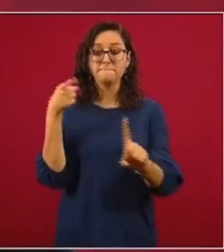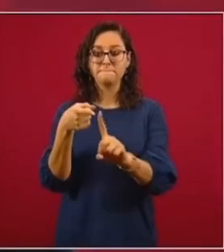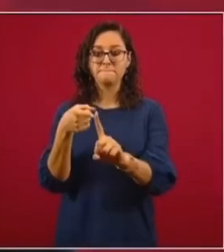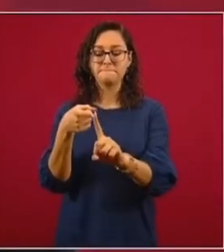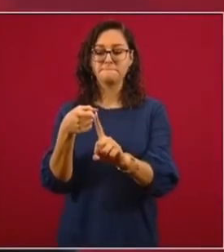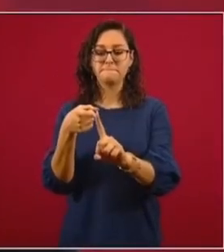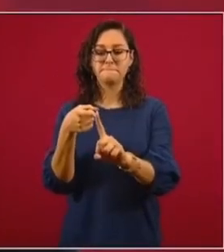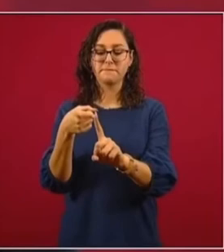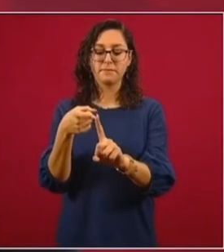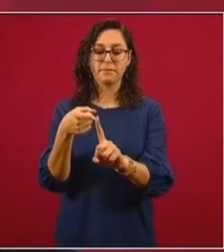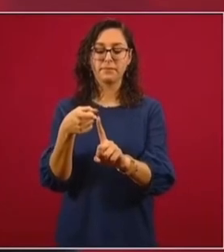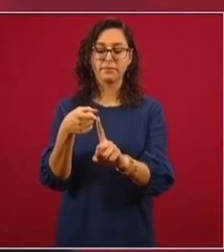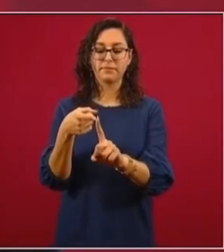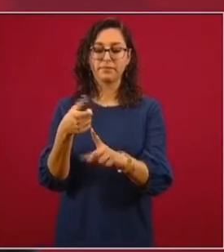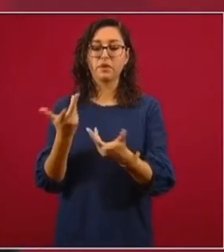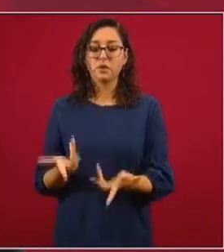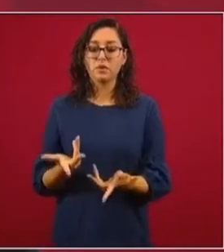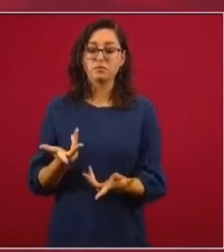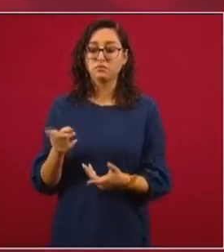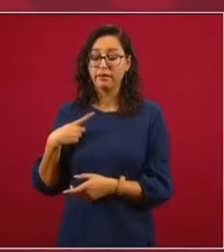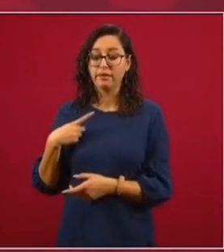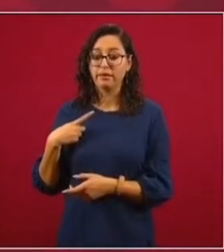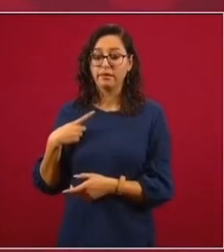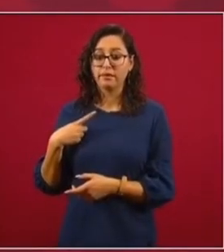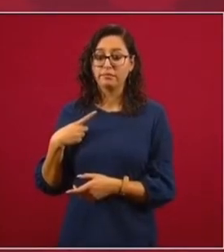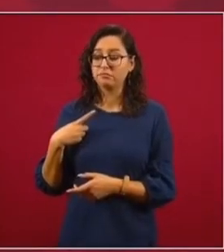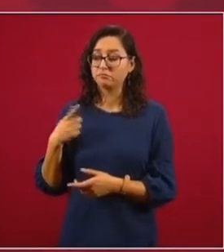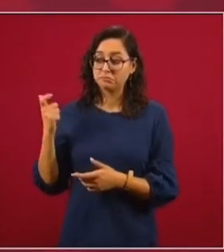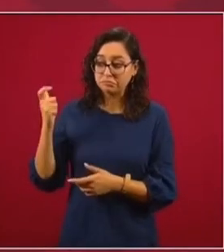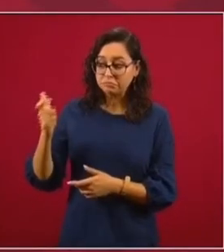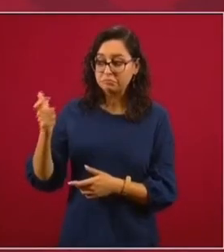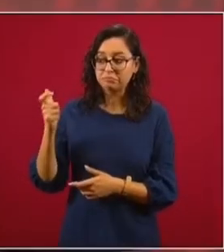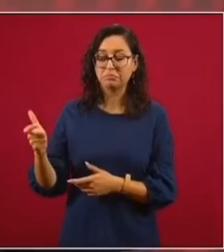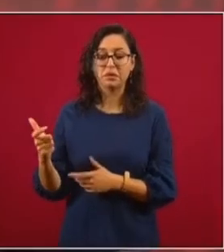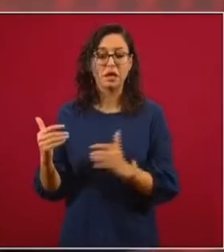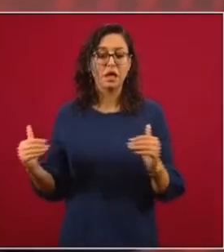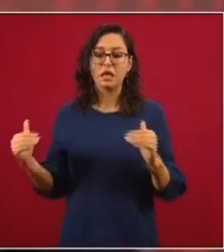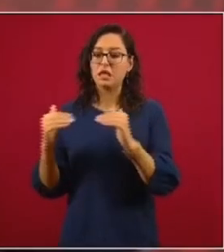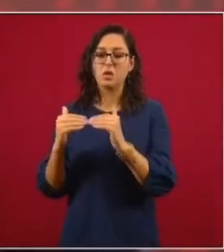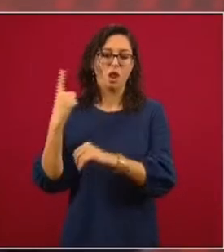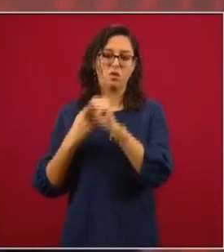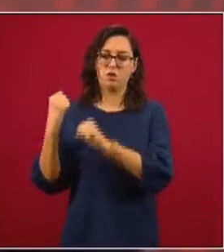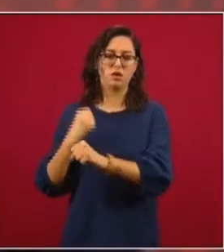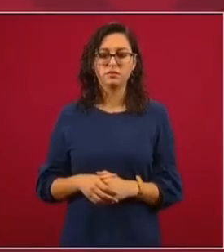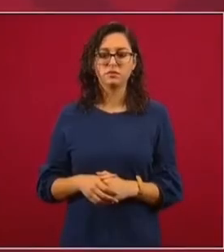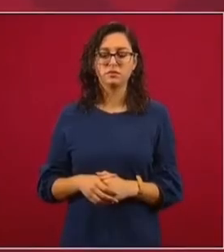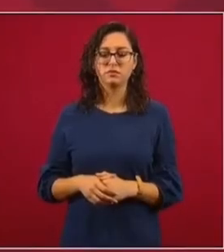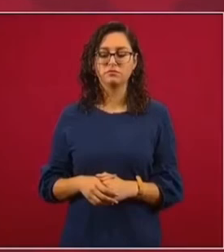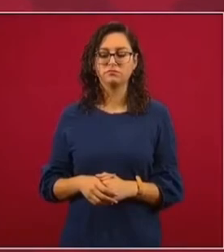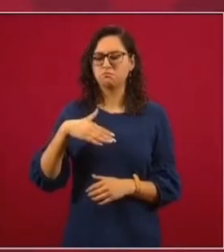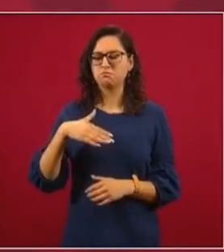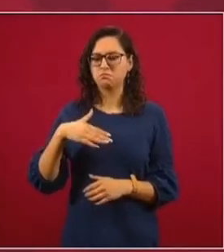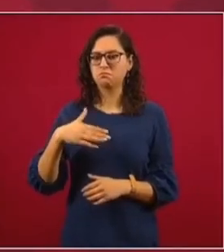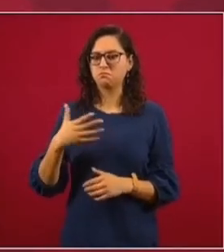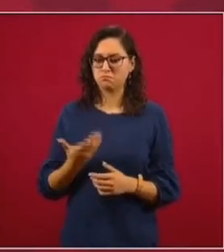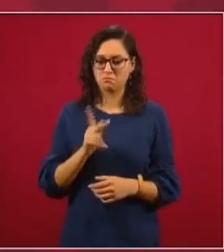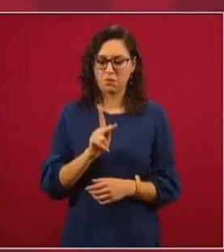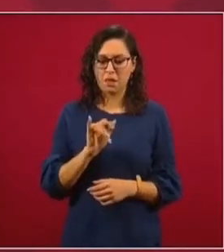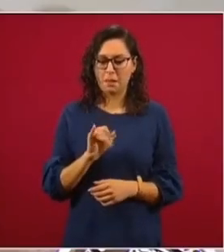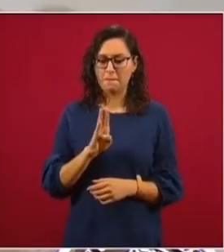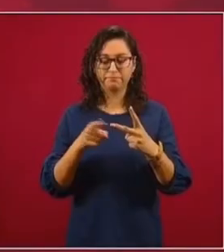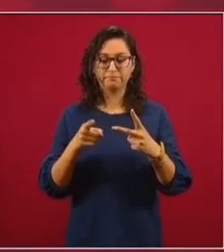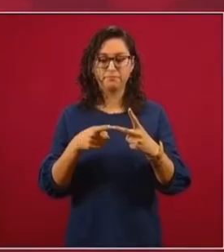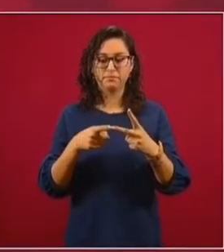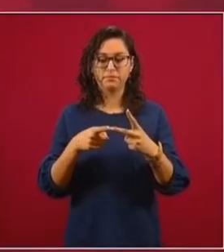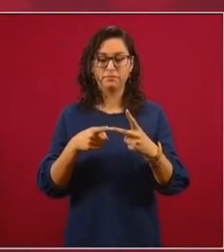propósito es dejar la deuda pública igual que como la recibimos, considerando el PIB